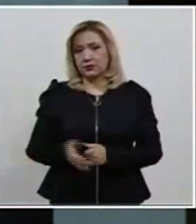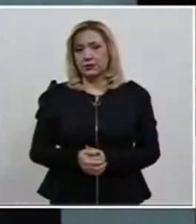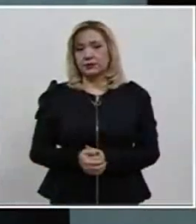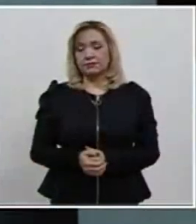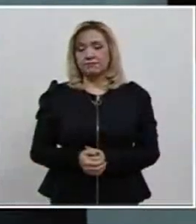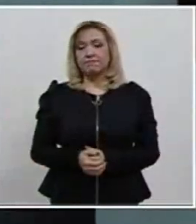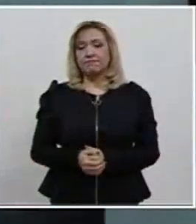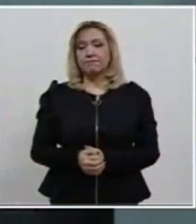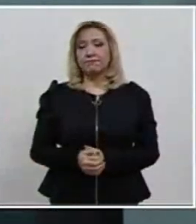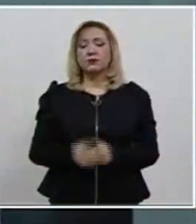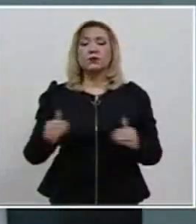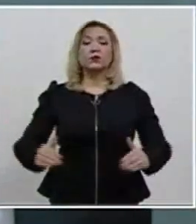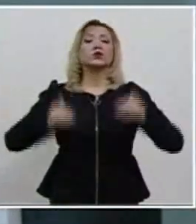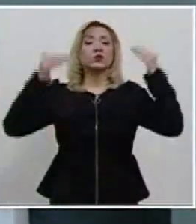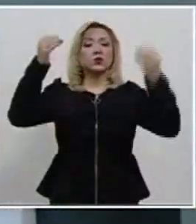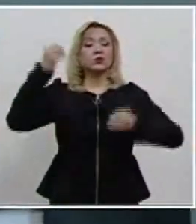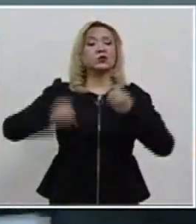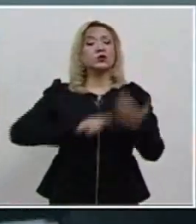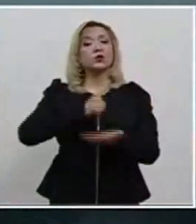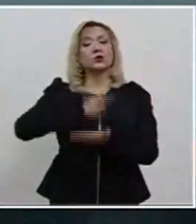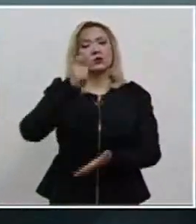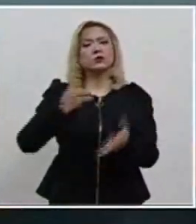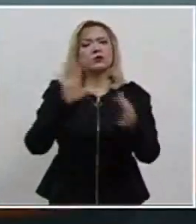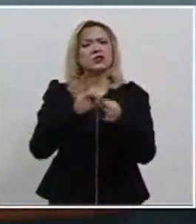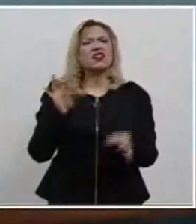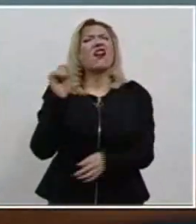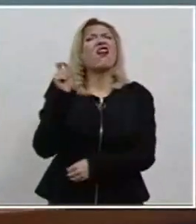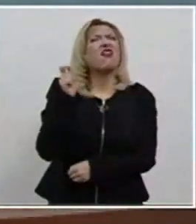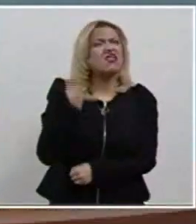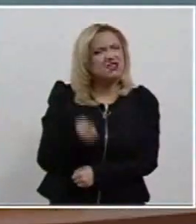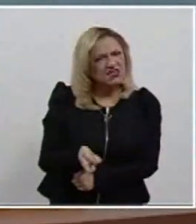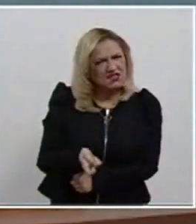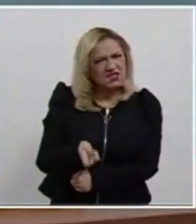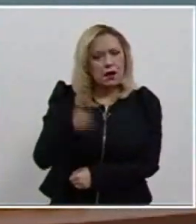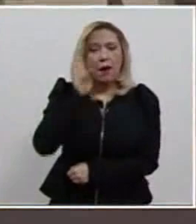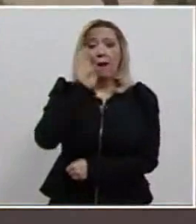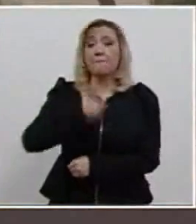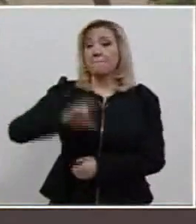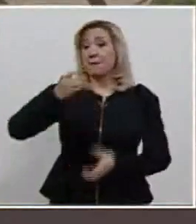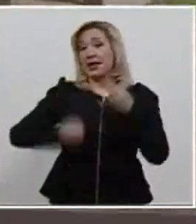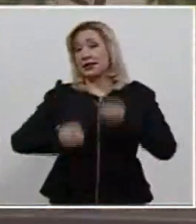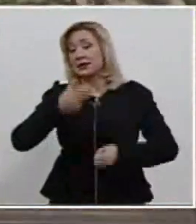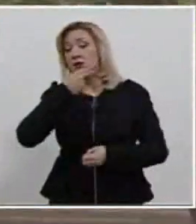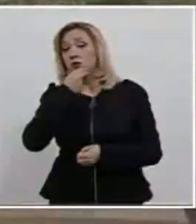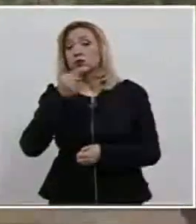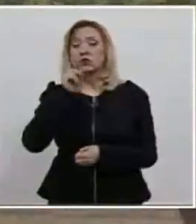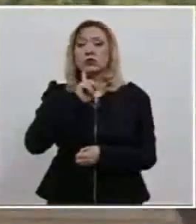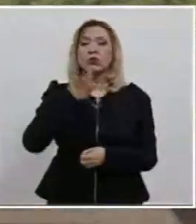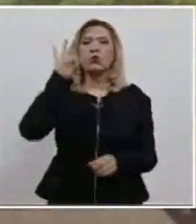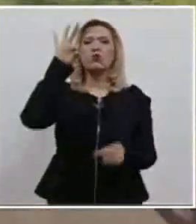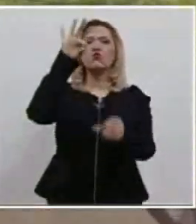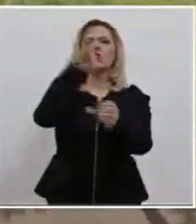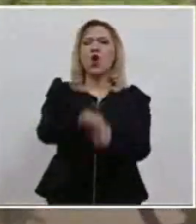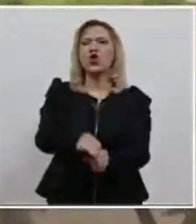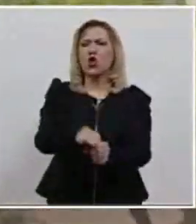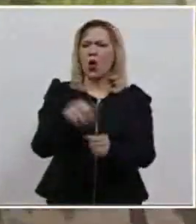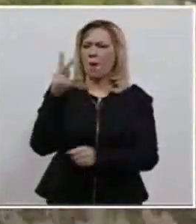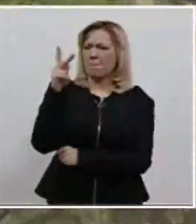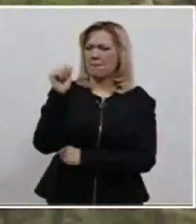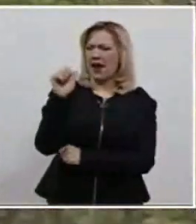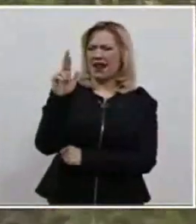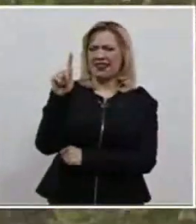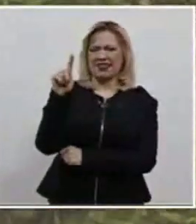La Suprema Corte explicó qué significa que una ministra o ministro formule un voto particular durante la